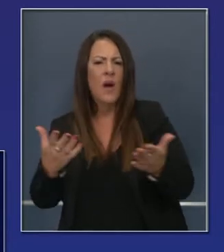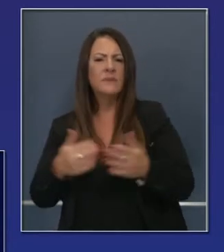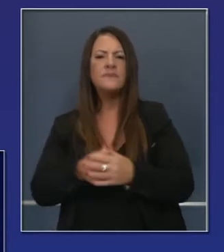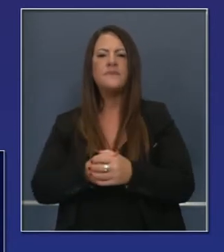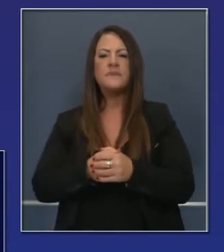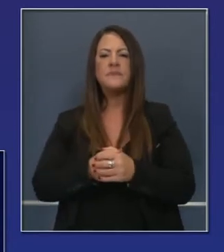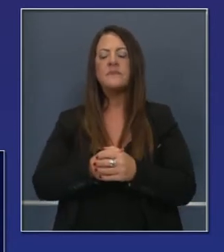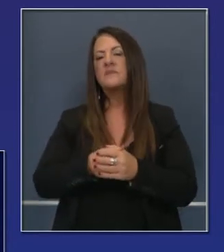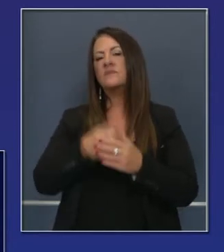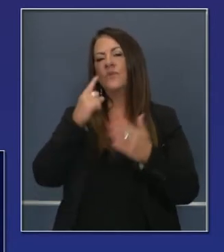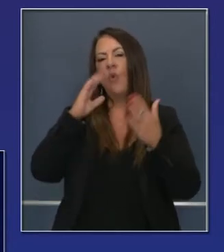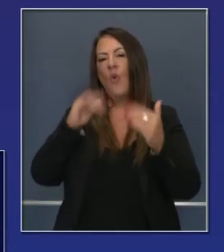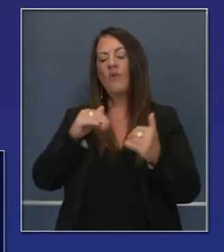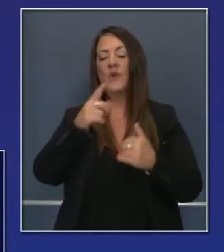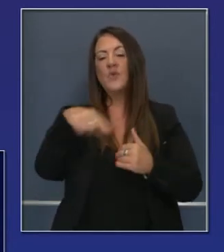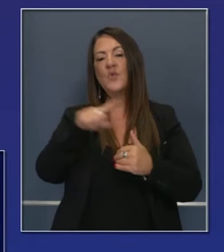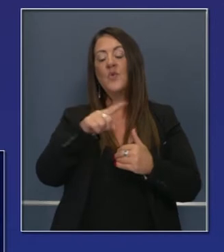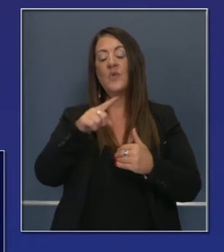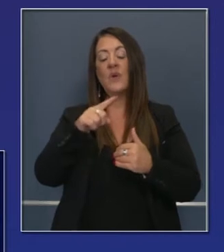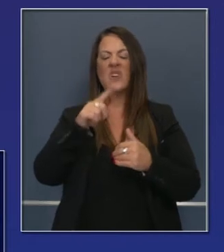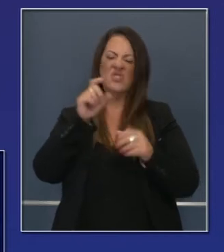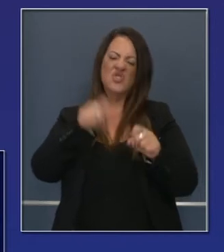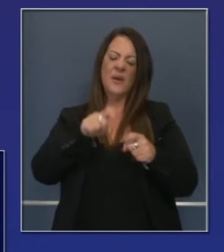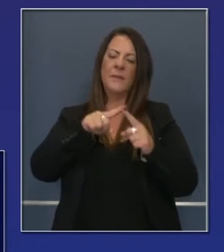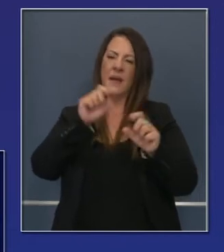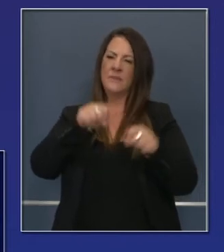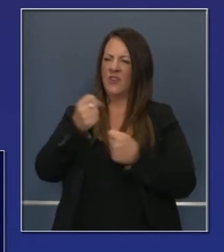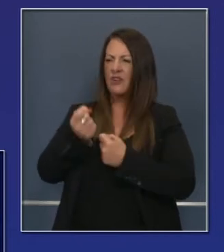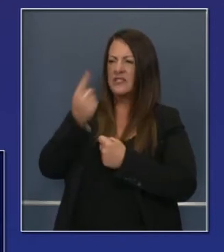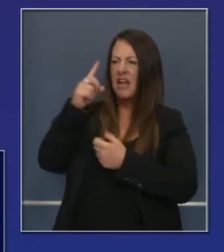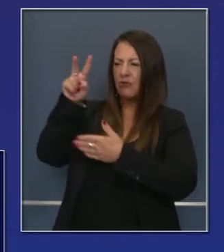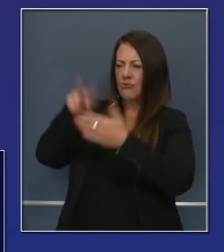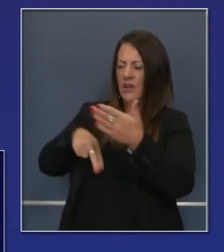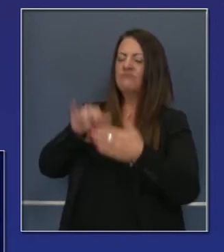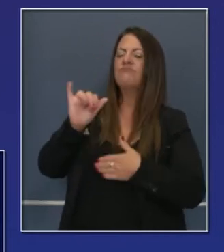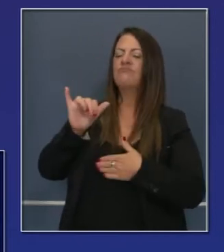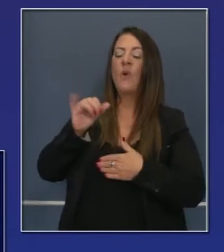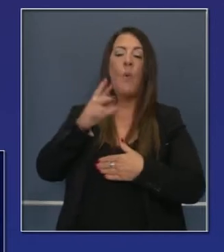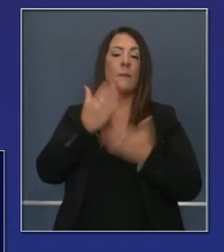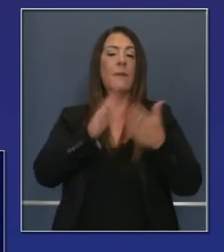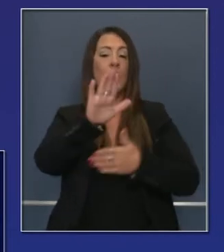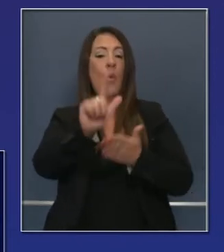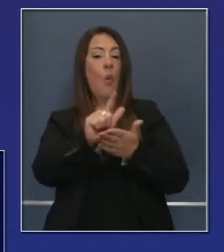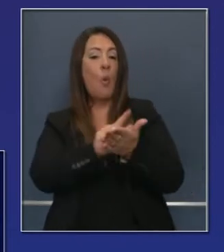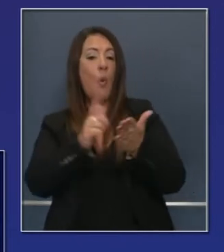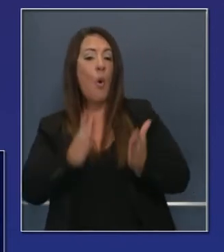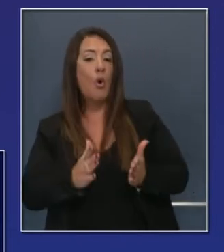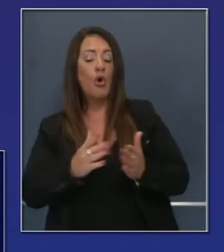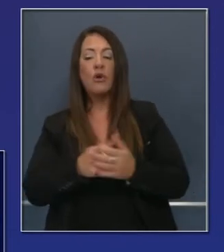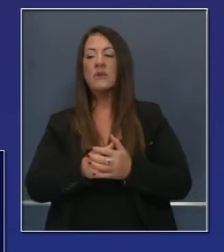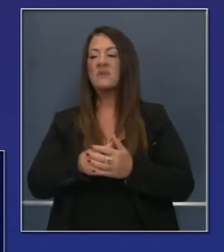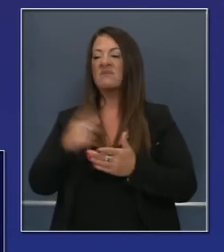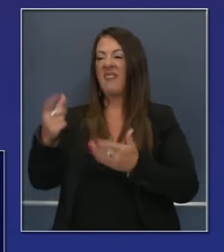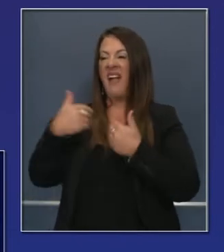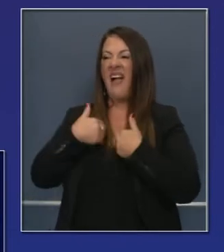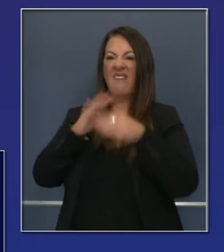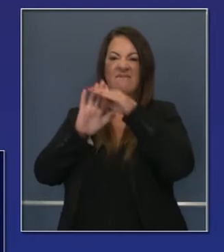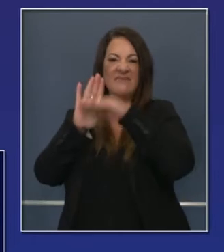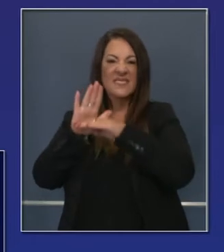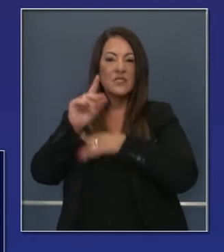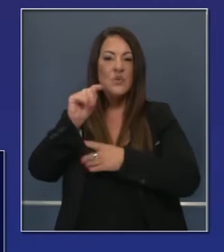todo esto de una manera que no solamente usted pueda comprenderlo, porque su abogado también pueda comprender. Hay